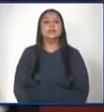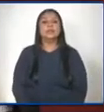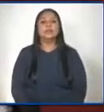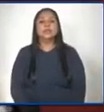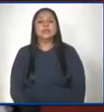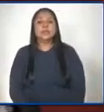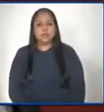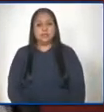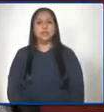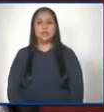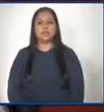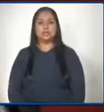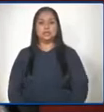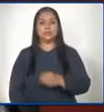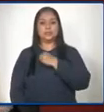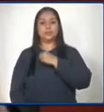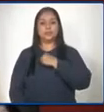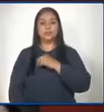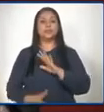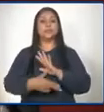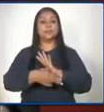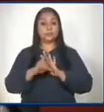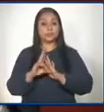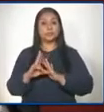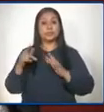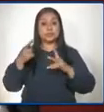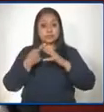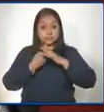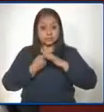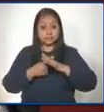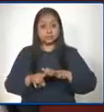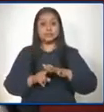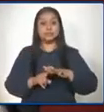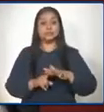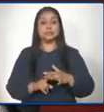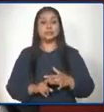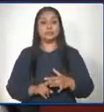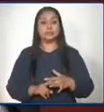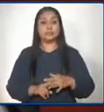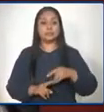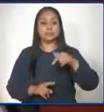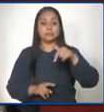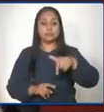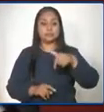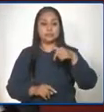quiero reiterar que desde que iniciamos todo